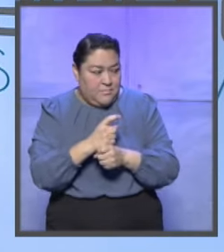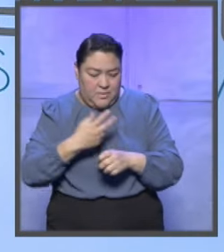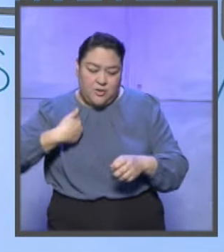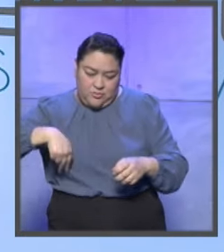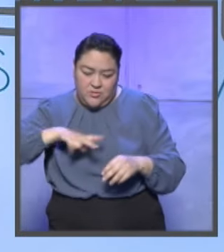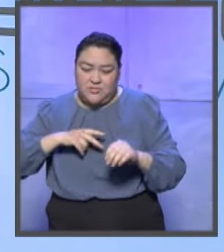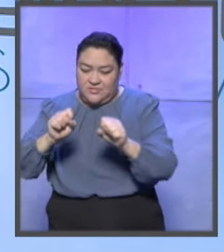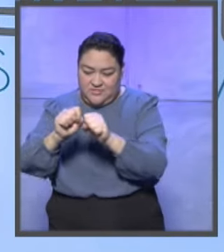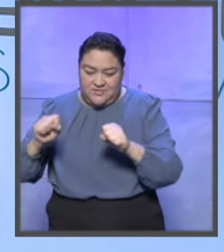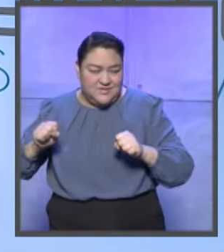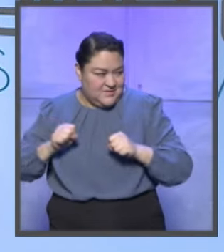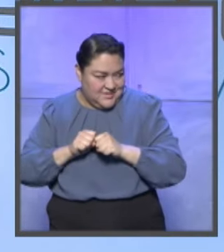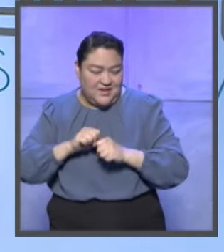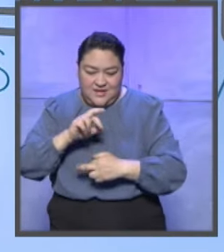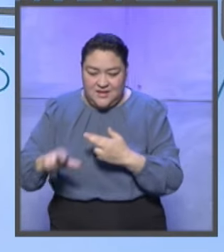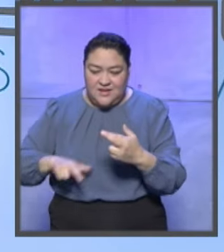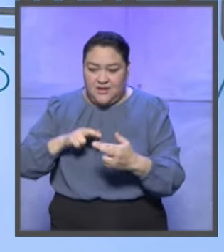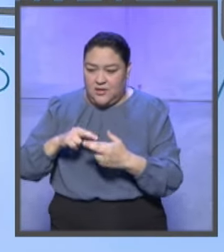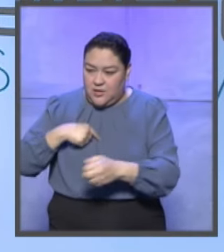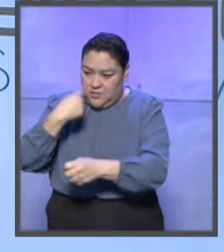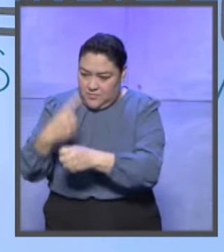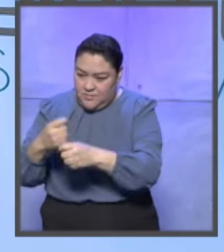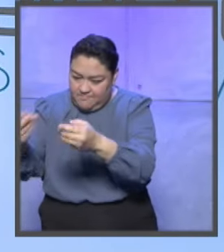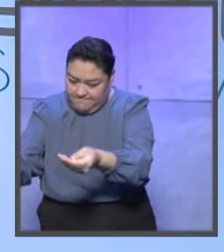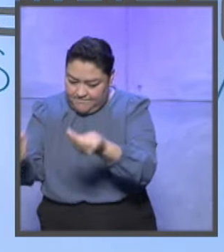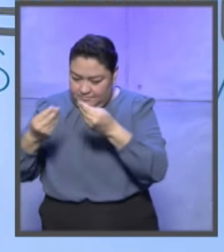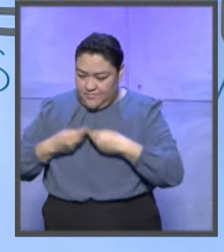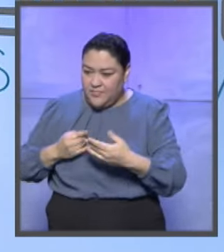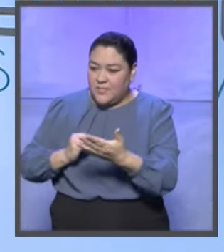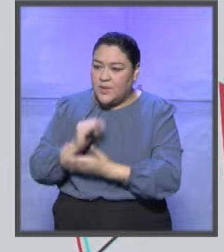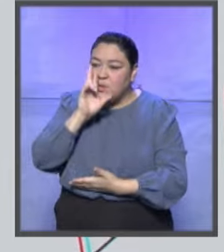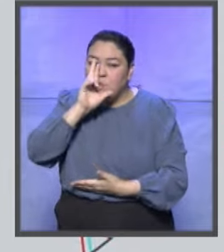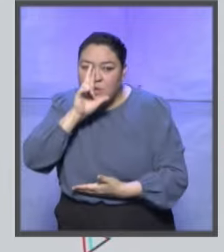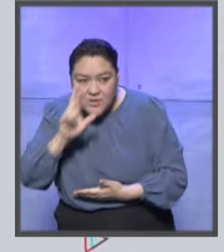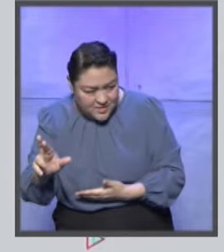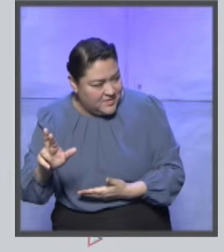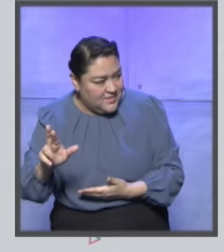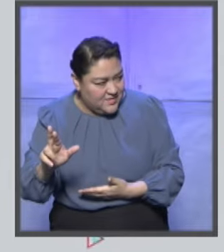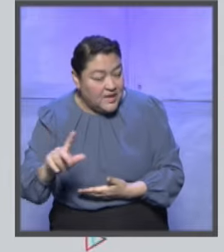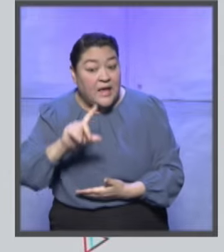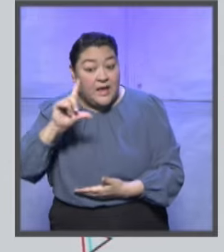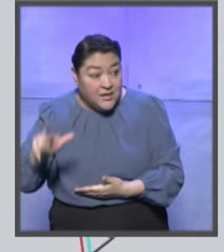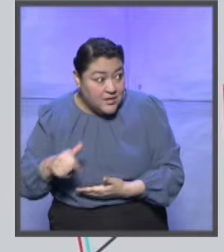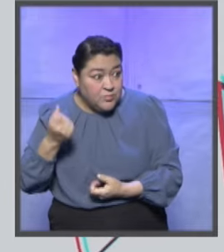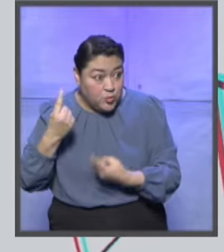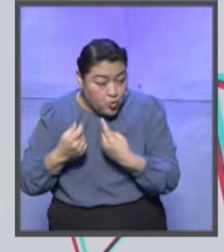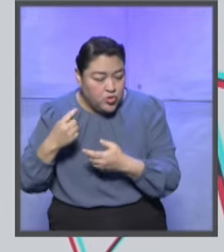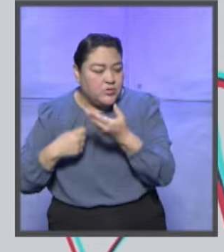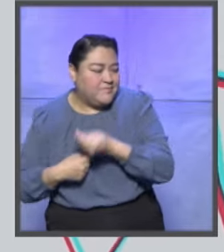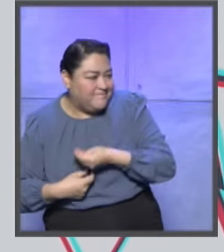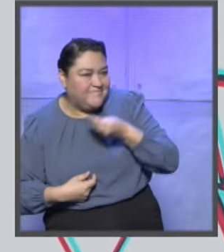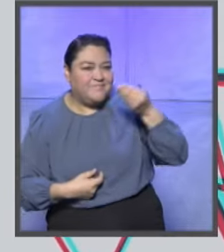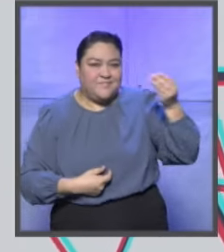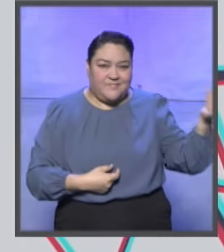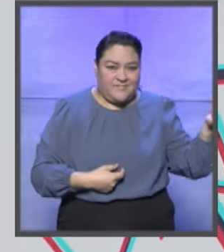pues, las salas regionales son como tribunales de contención, ¿no? Los asuntos... Amortigua. Amortigua, amortigua, claro, amortigua la cantidad